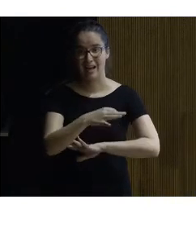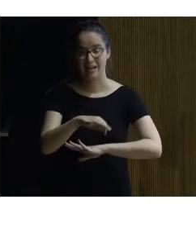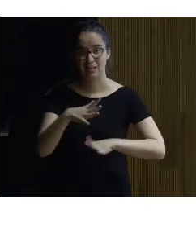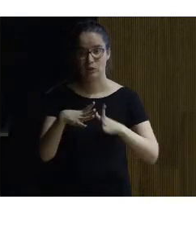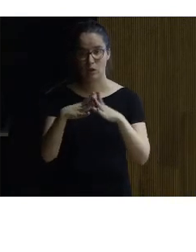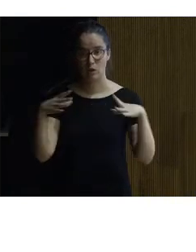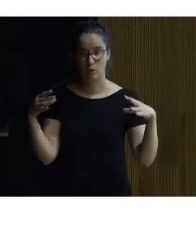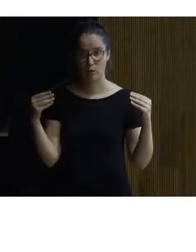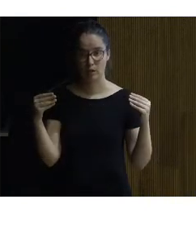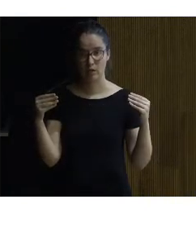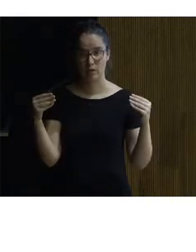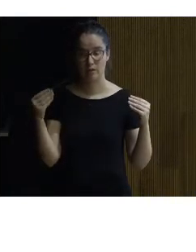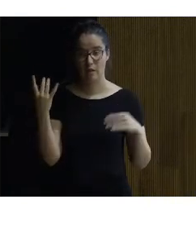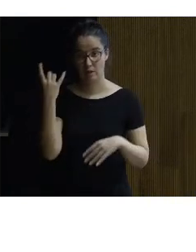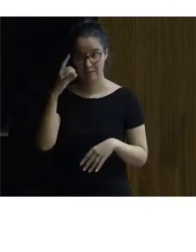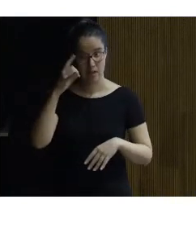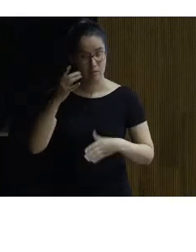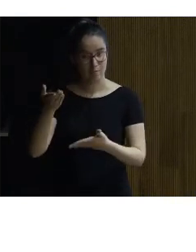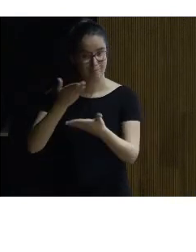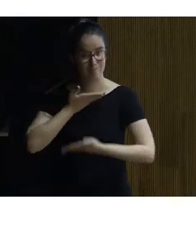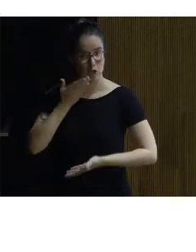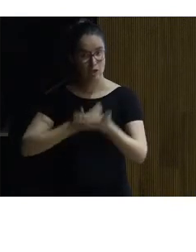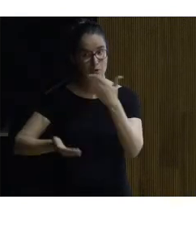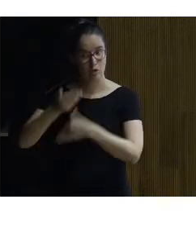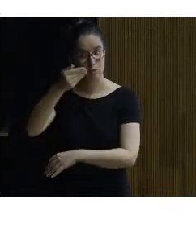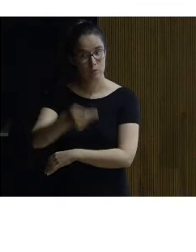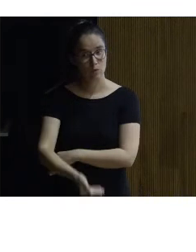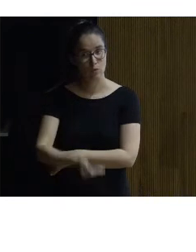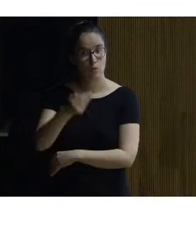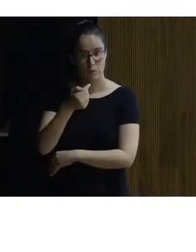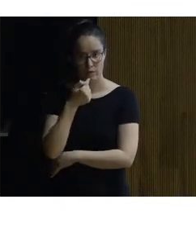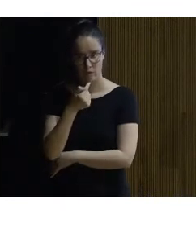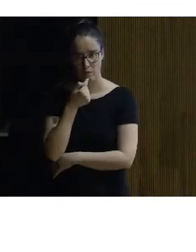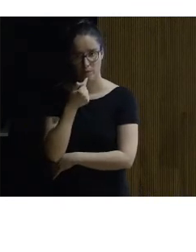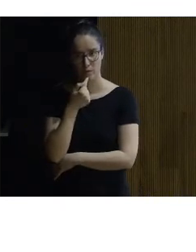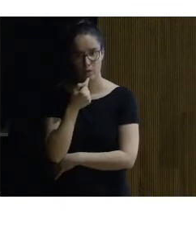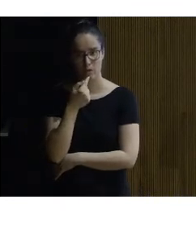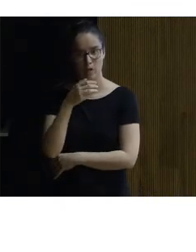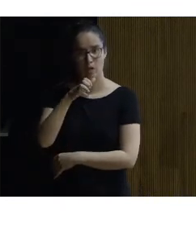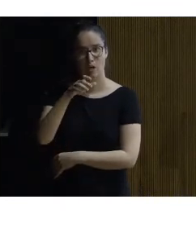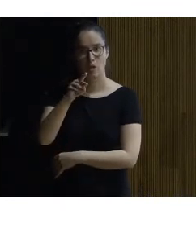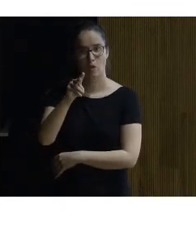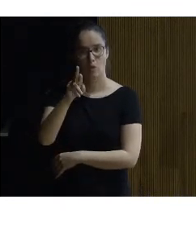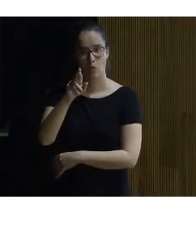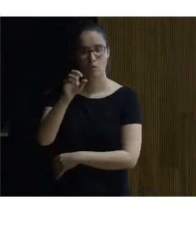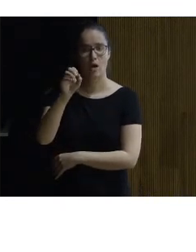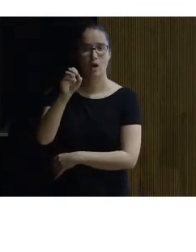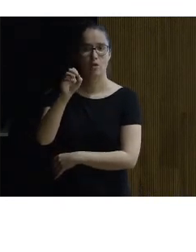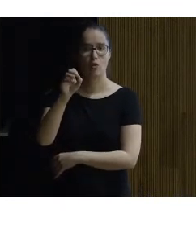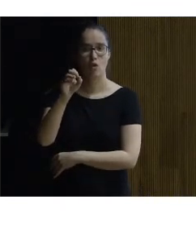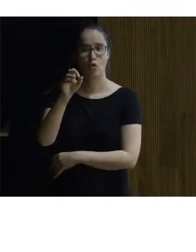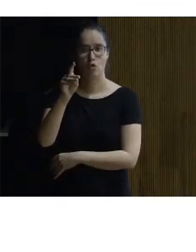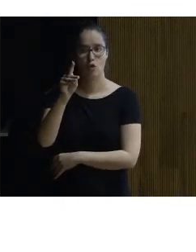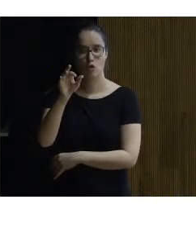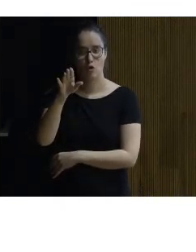universidad de Salamanca y es importante mencionarlo con Eduardo Dorado en colaboración